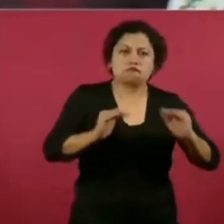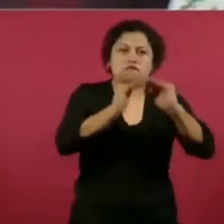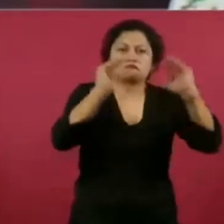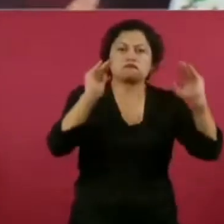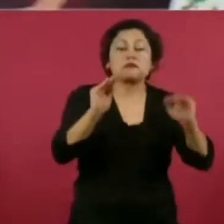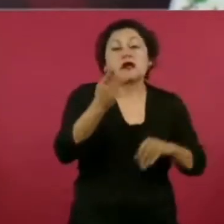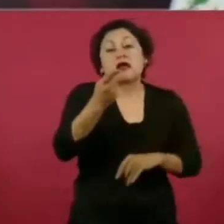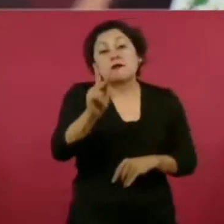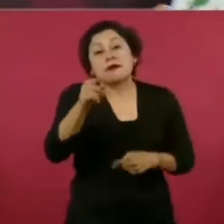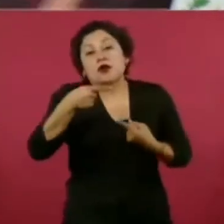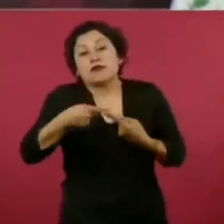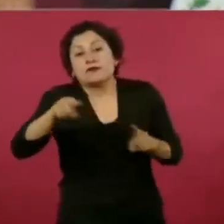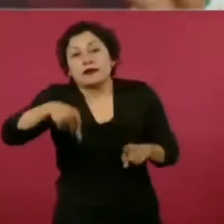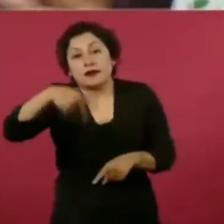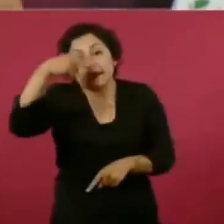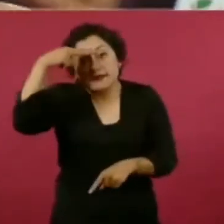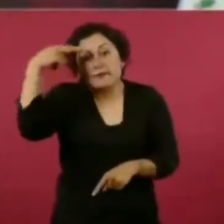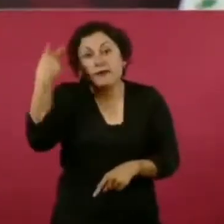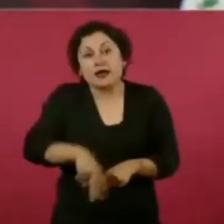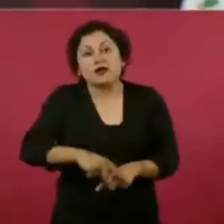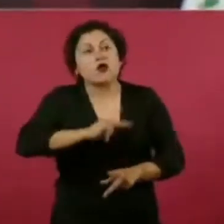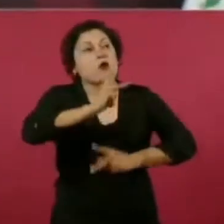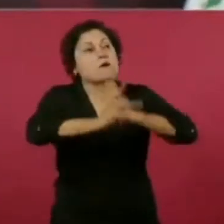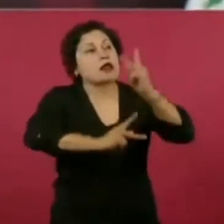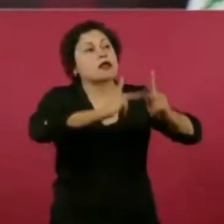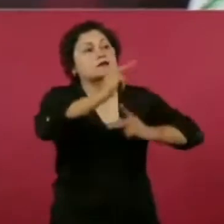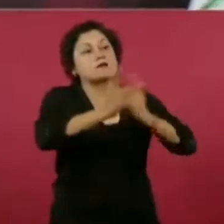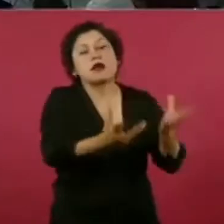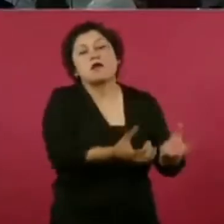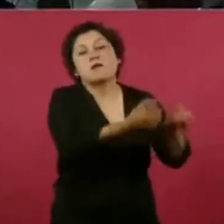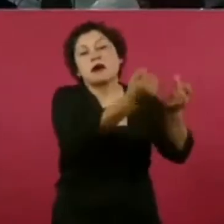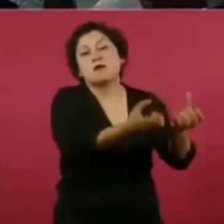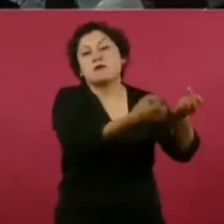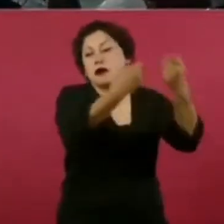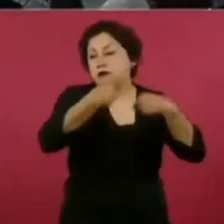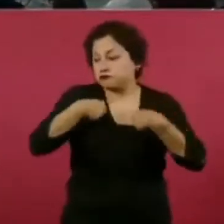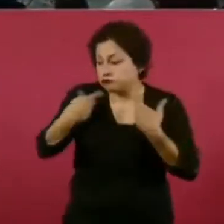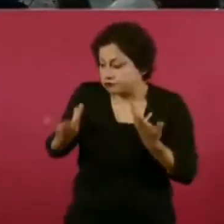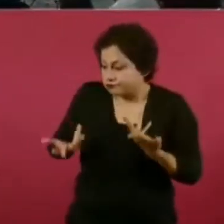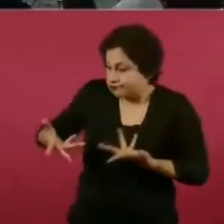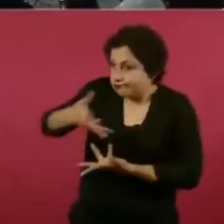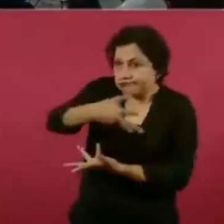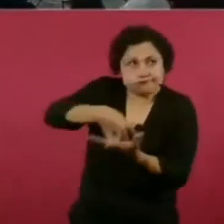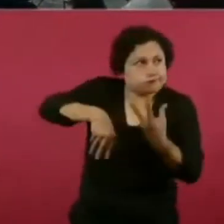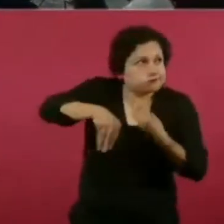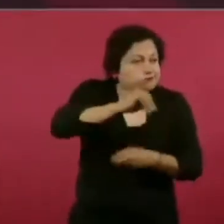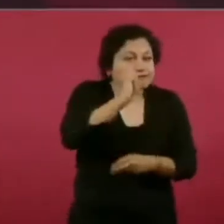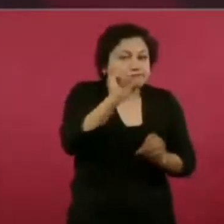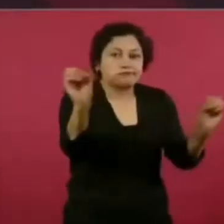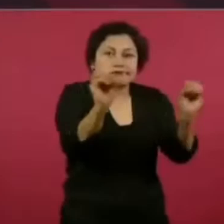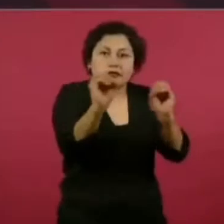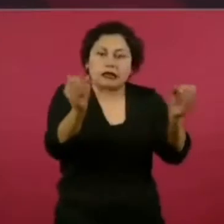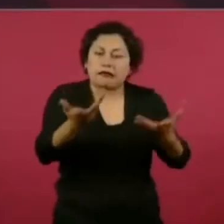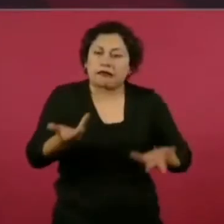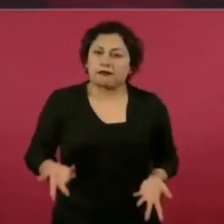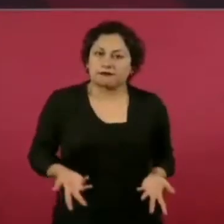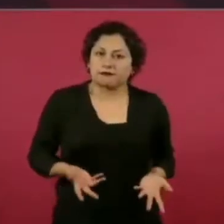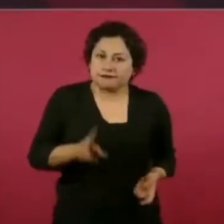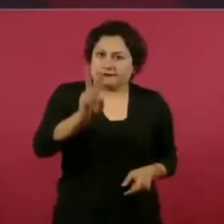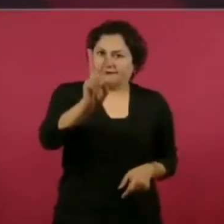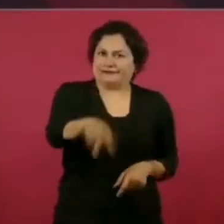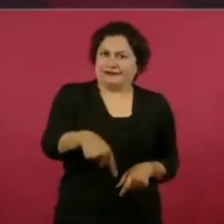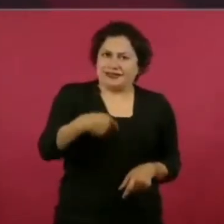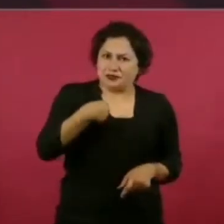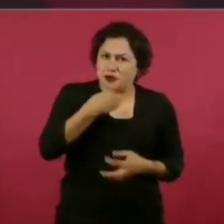les voy a comentar, ya lo he dicho, es que este señor no tiene ninguna autoridad moral para